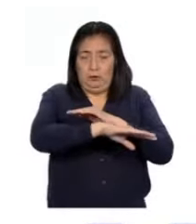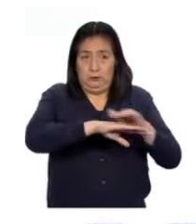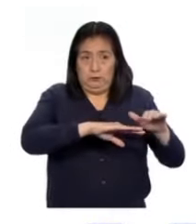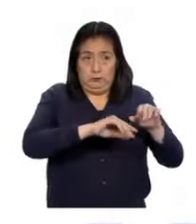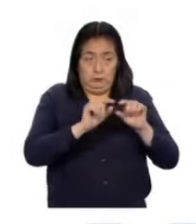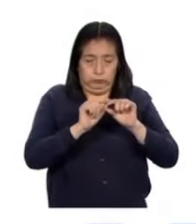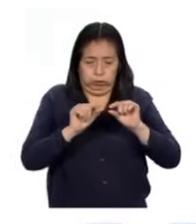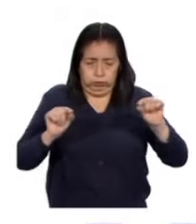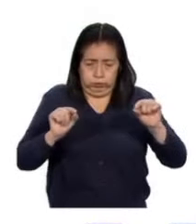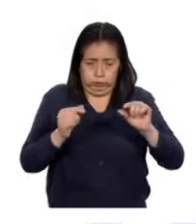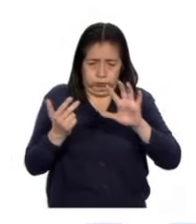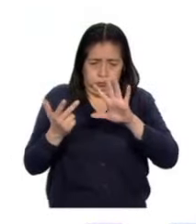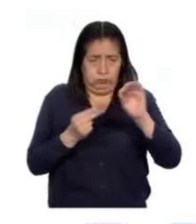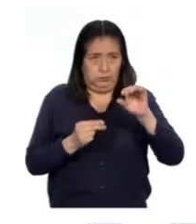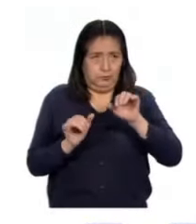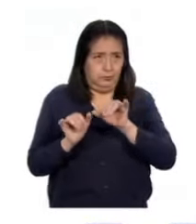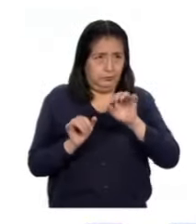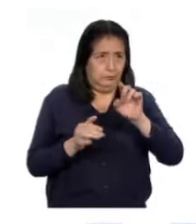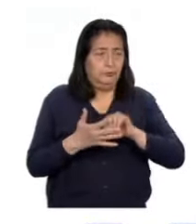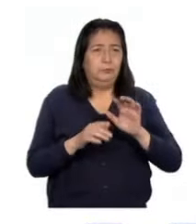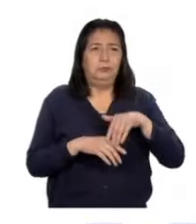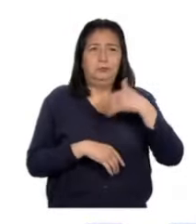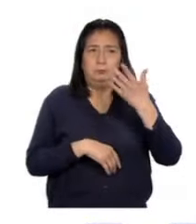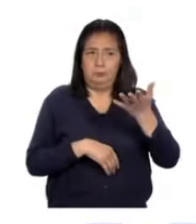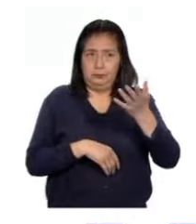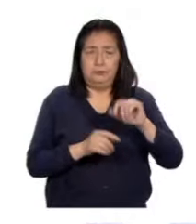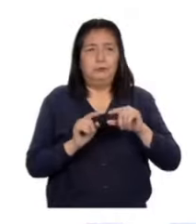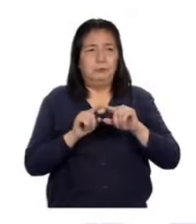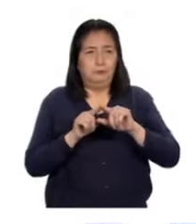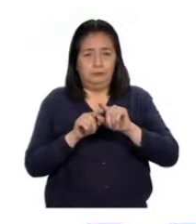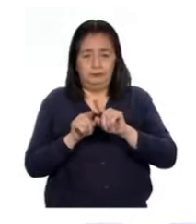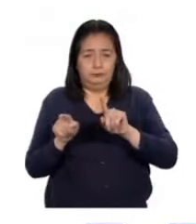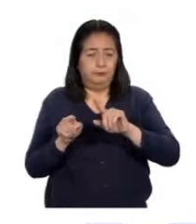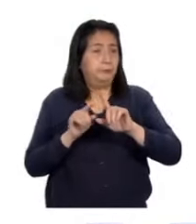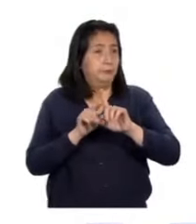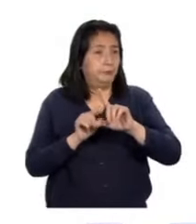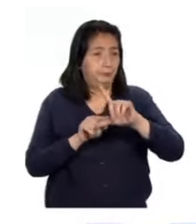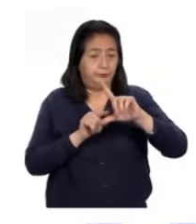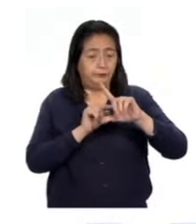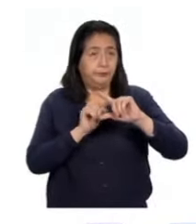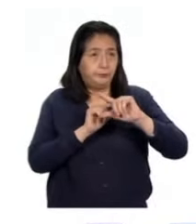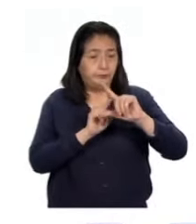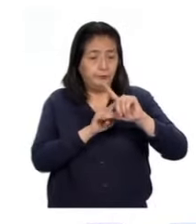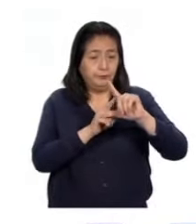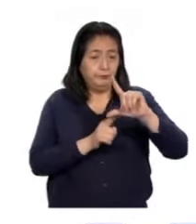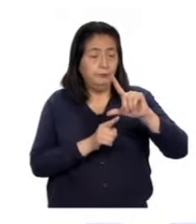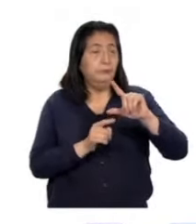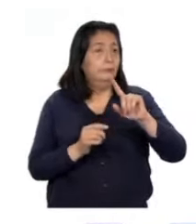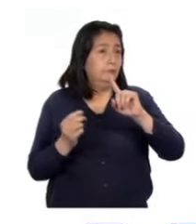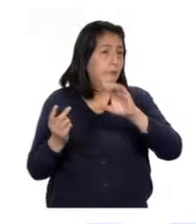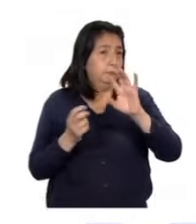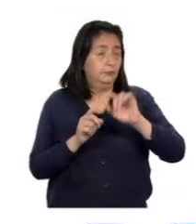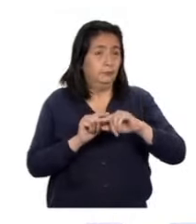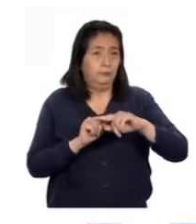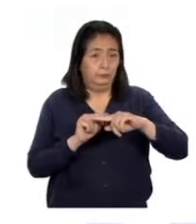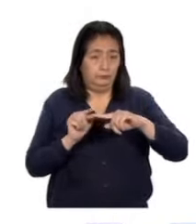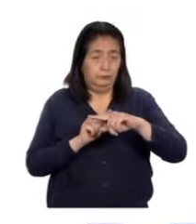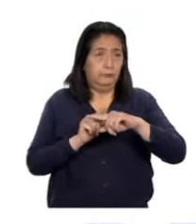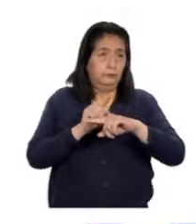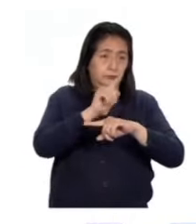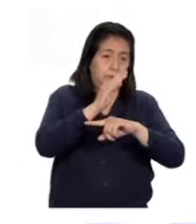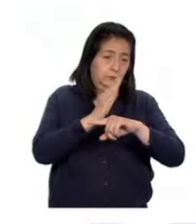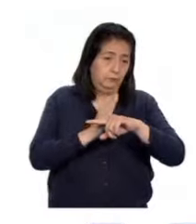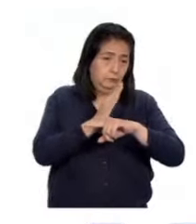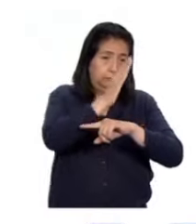80 centímetros de largo. Luego, de un extremo, mido un ángulo de 108 grados. Y trazo el segundo lado,